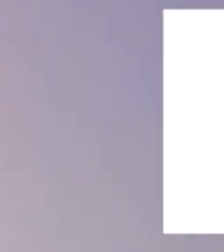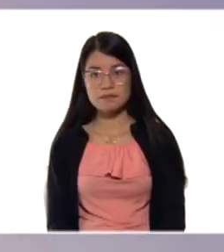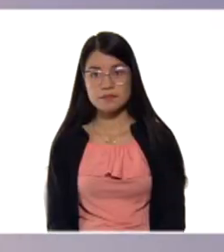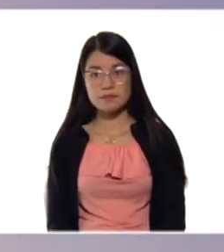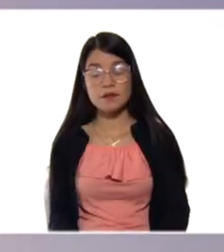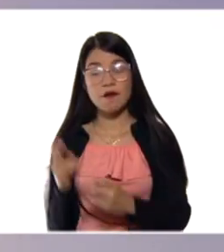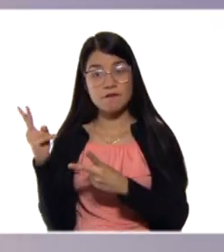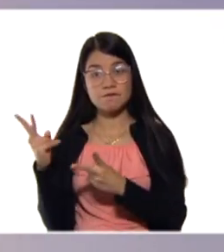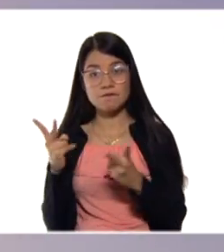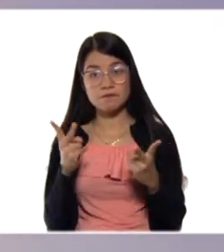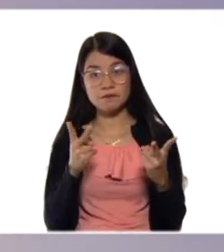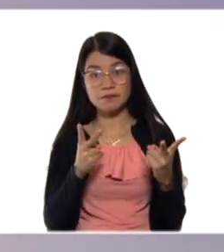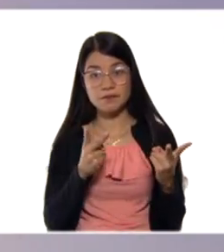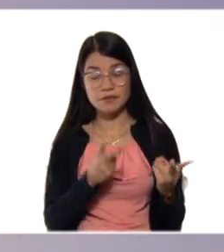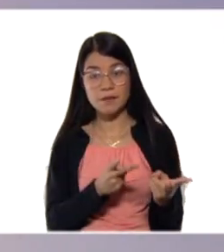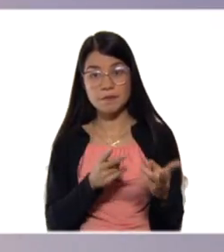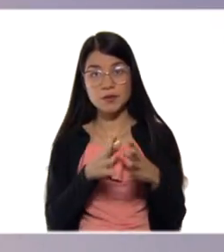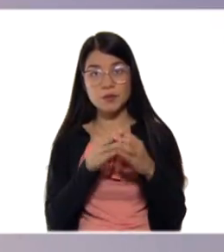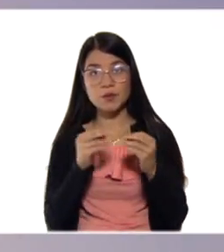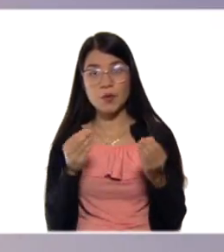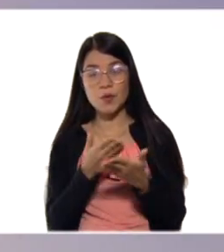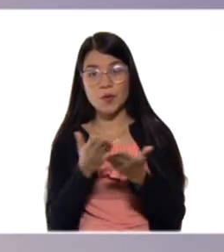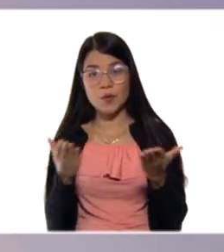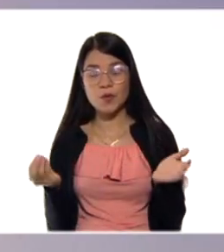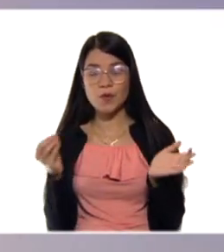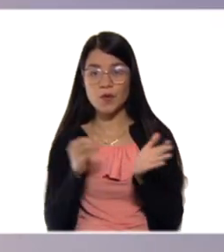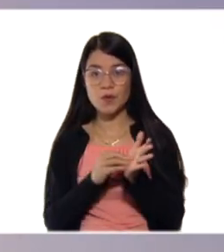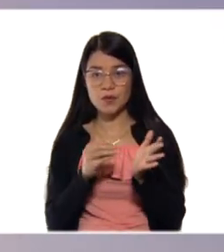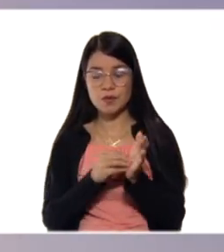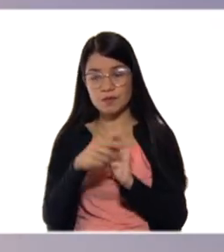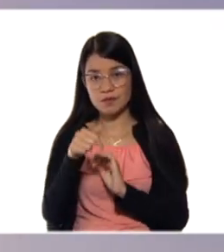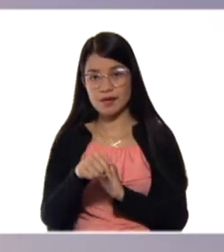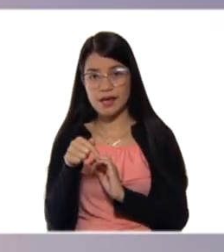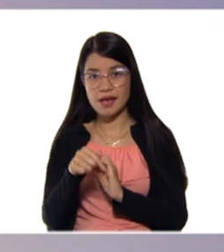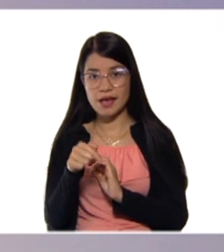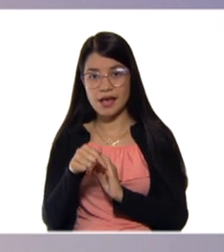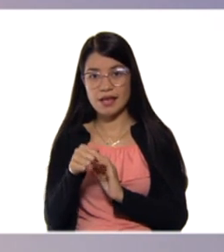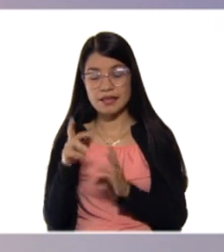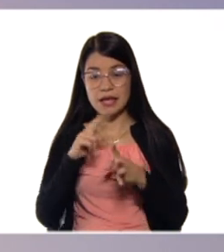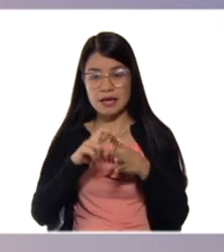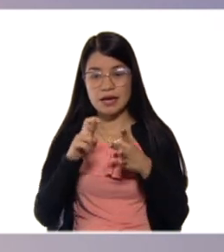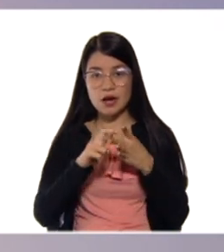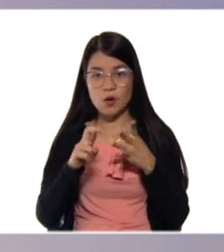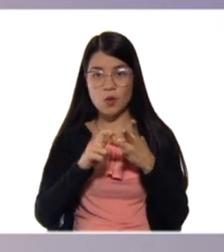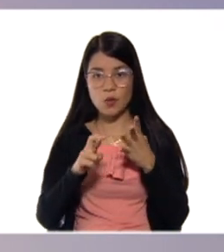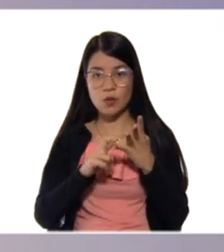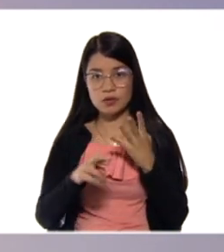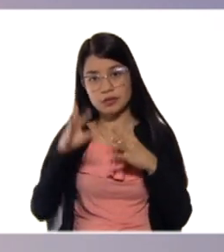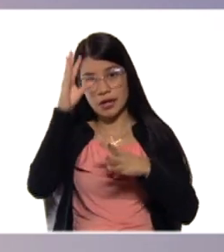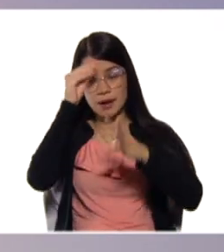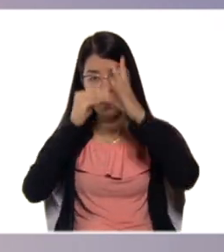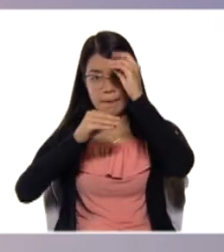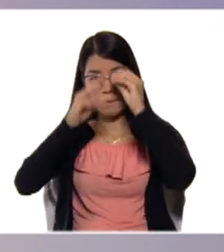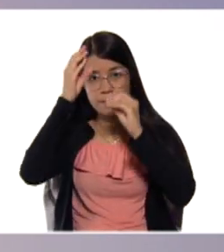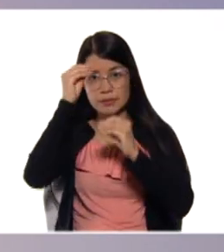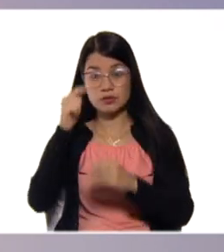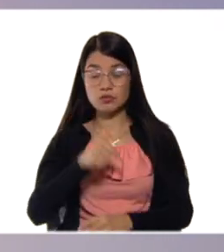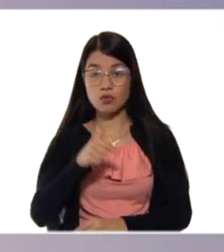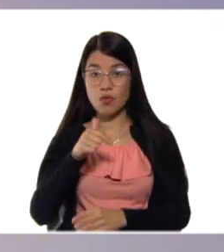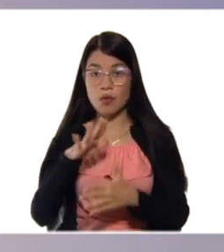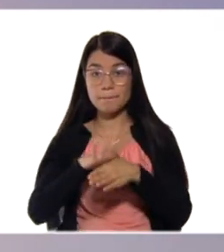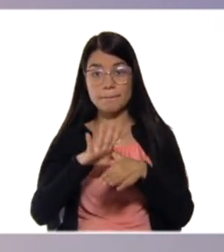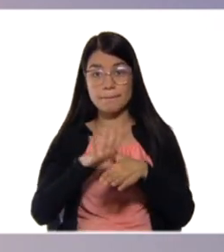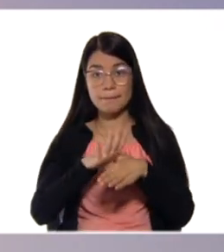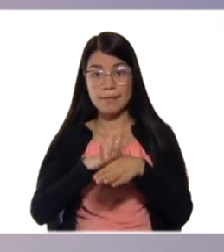Bienvenidos y bienvenidas una vez más a esta su sección favorita, recursos para el aprendizaje. Hoy,